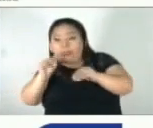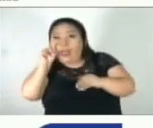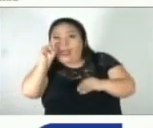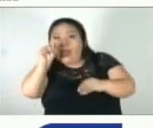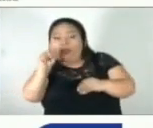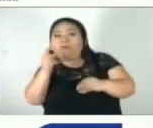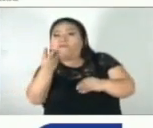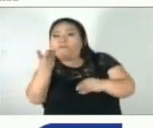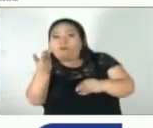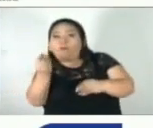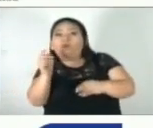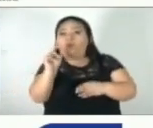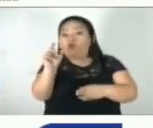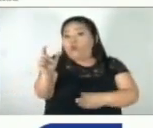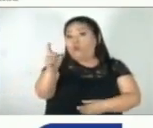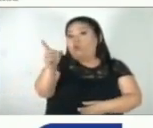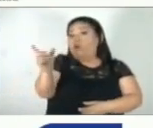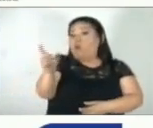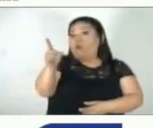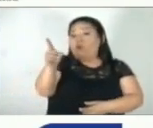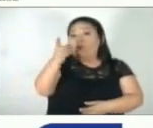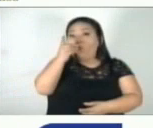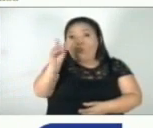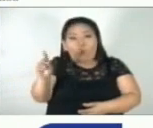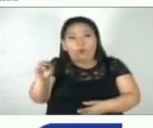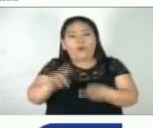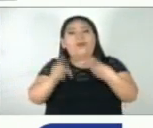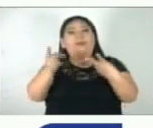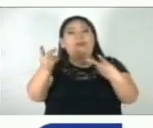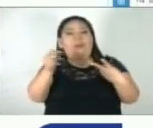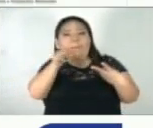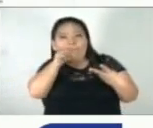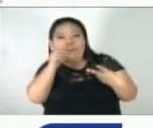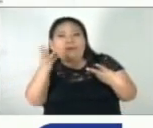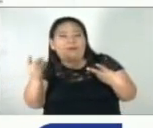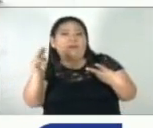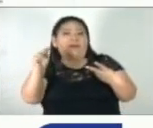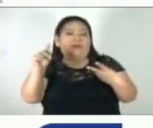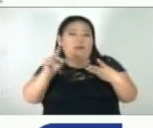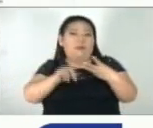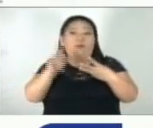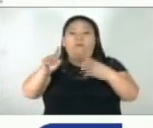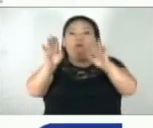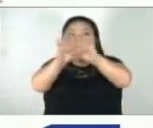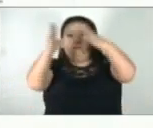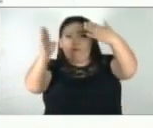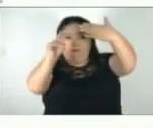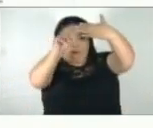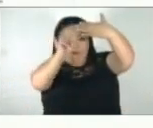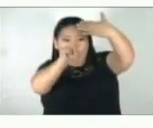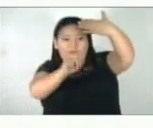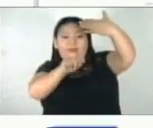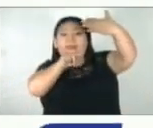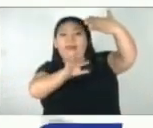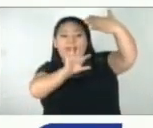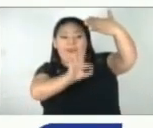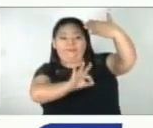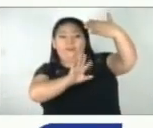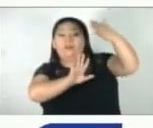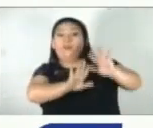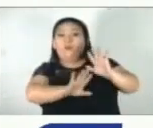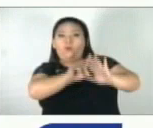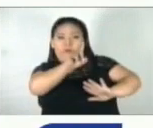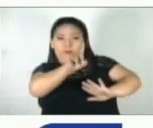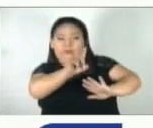se le solicitará su número de DUI, NIT y contraseña. Al ingresar debe dar clic en el recuadro que indica F11